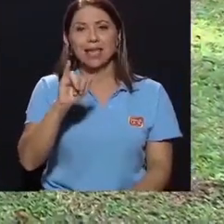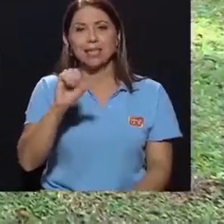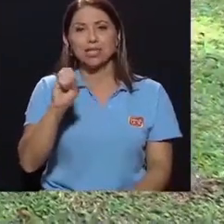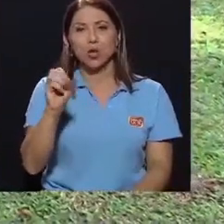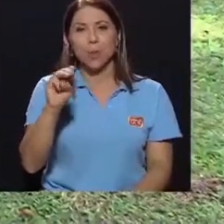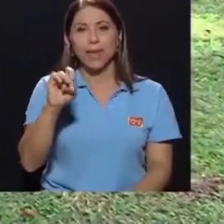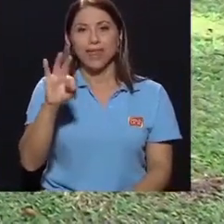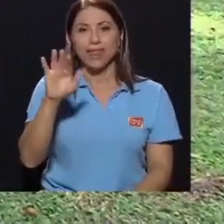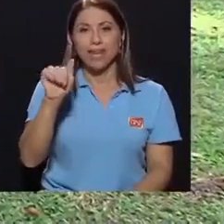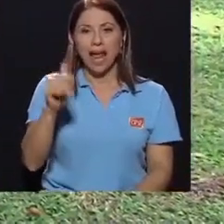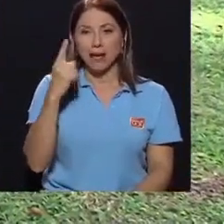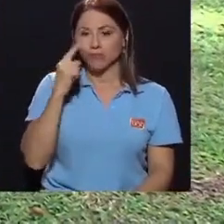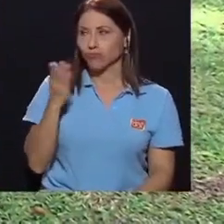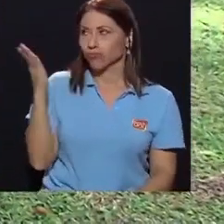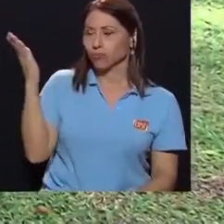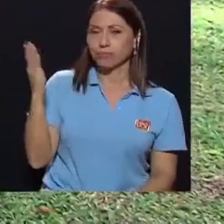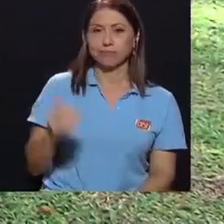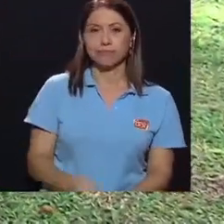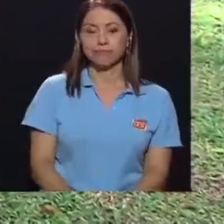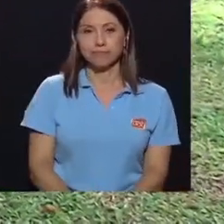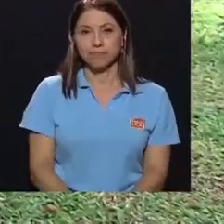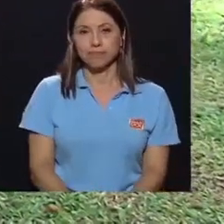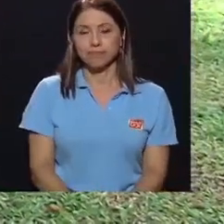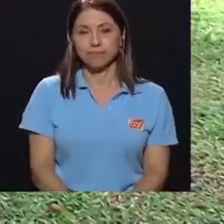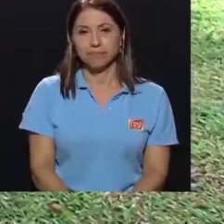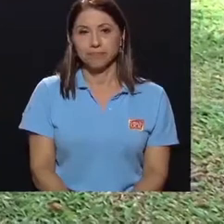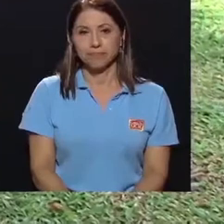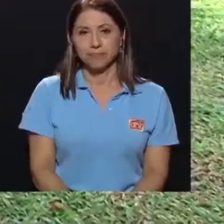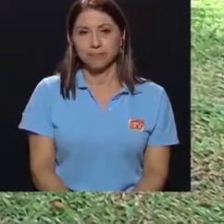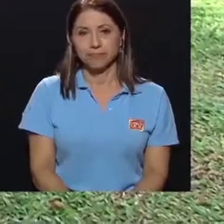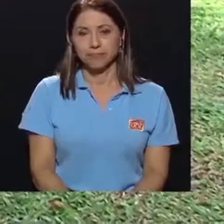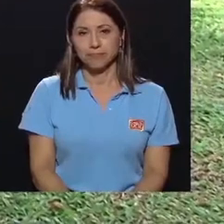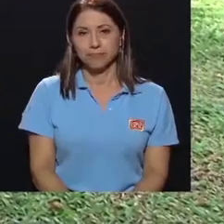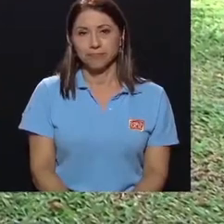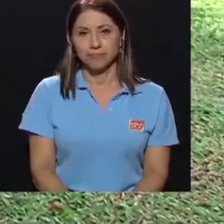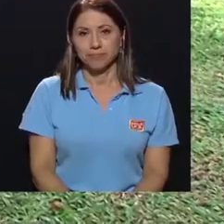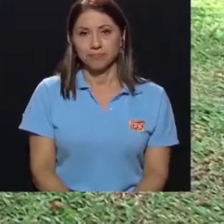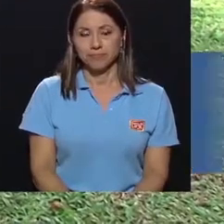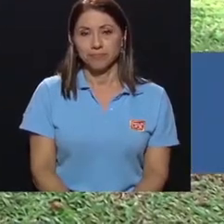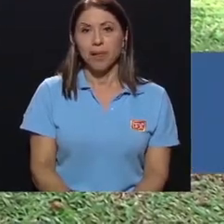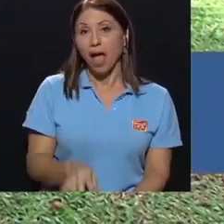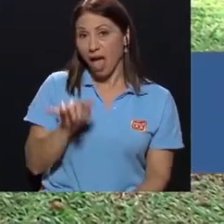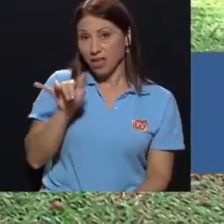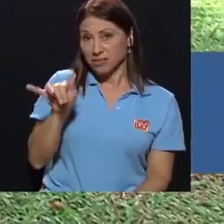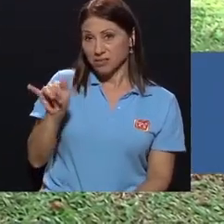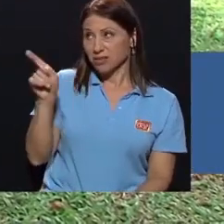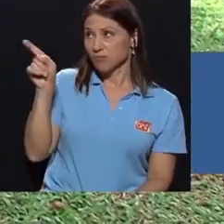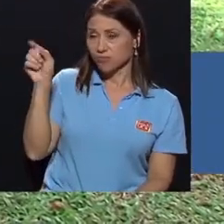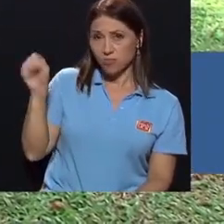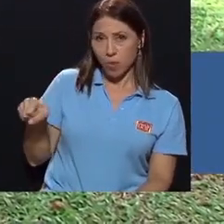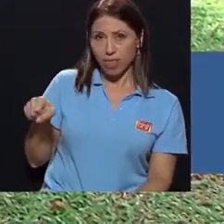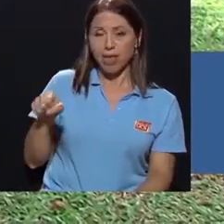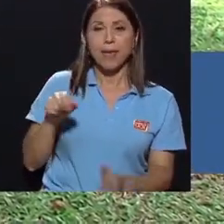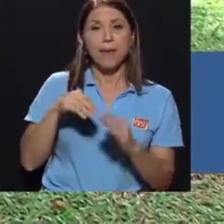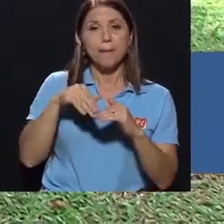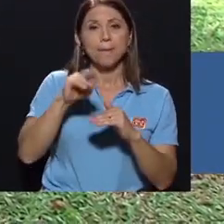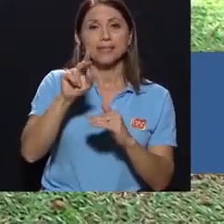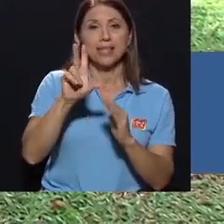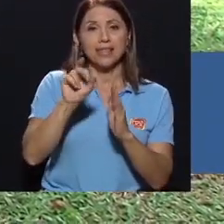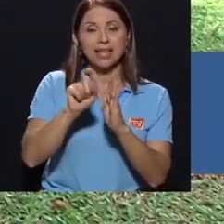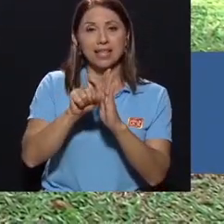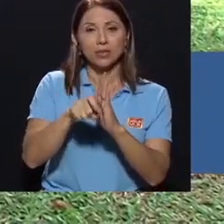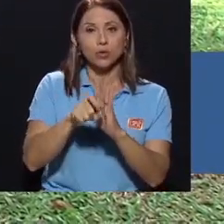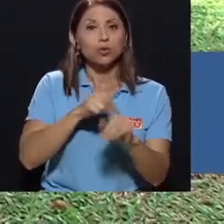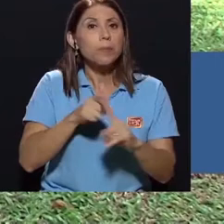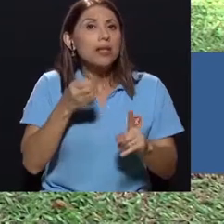una flexión de rodilla de 90 grados aproximadamente. Se puede sostener esta postura por más de 30 segundos. Sin embargo, si